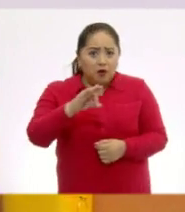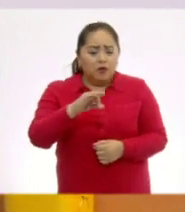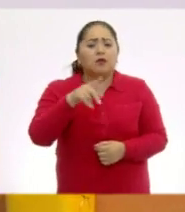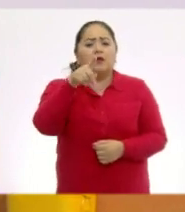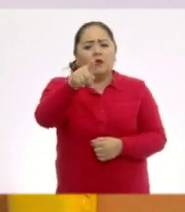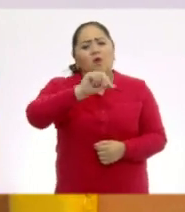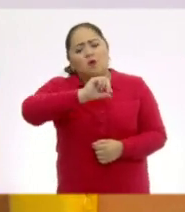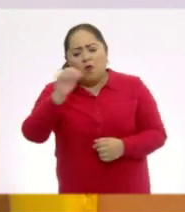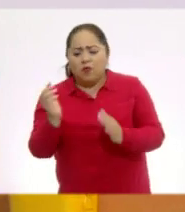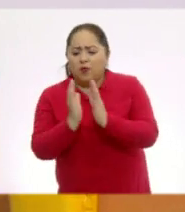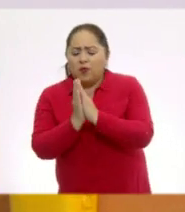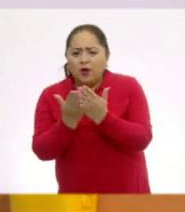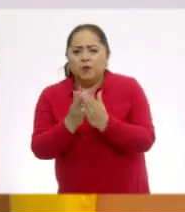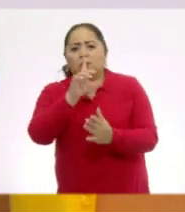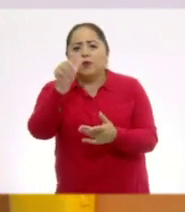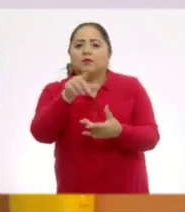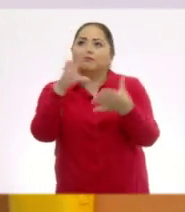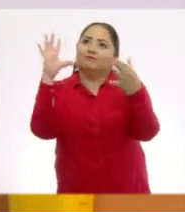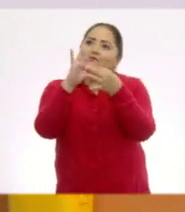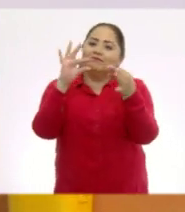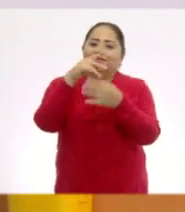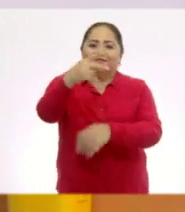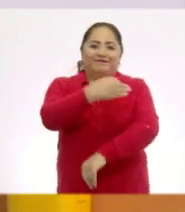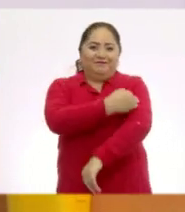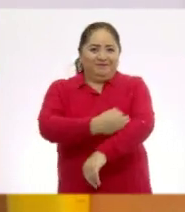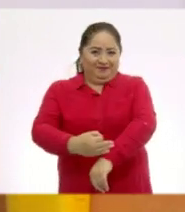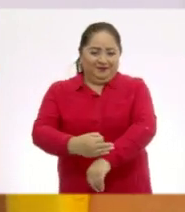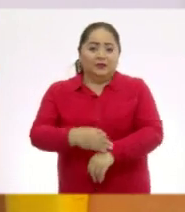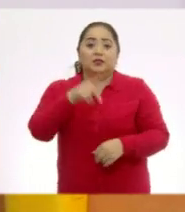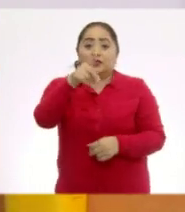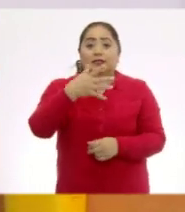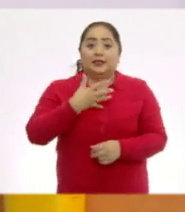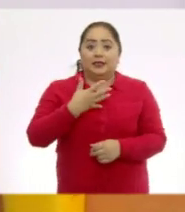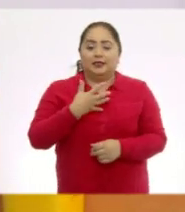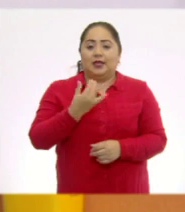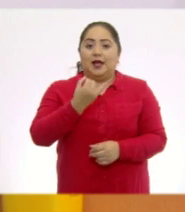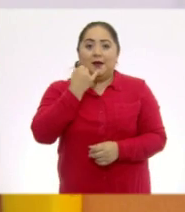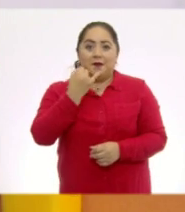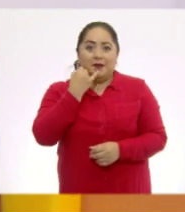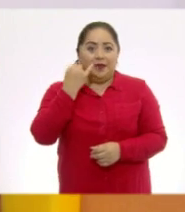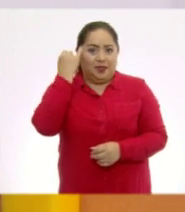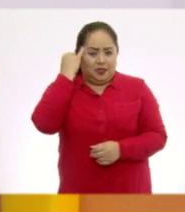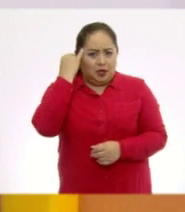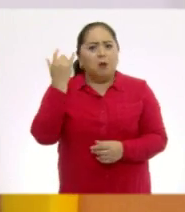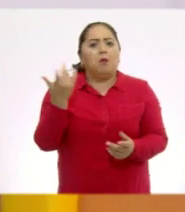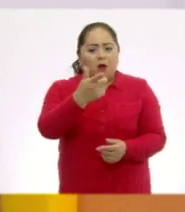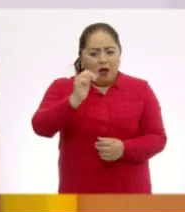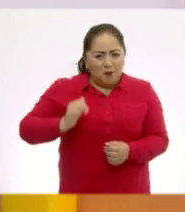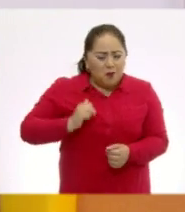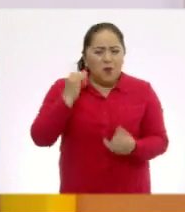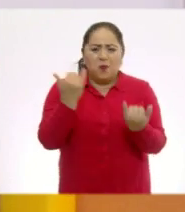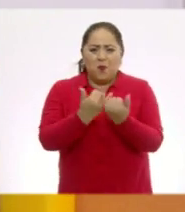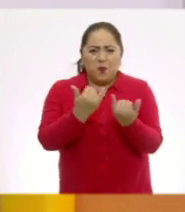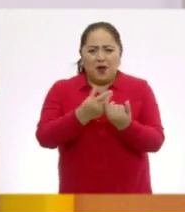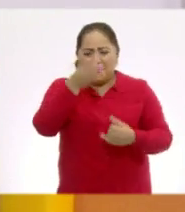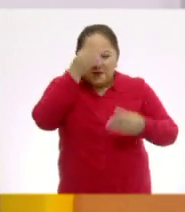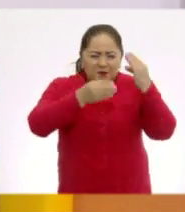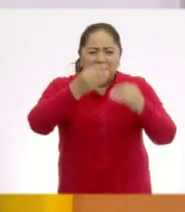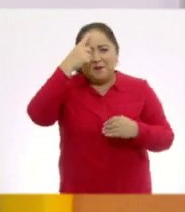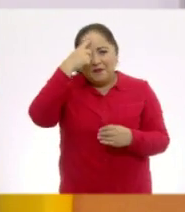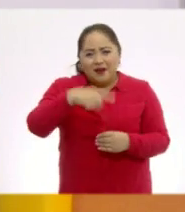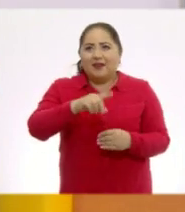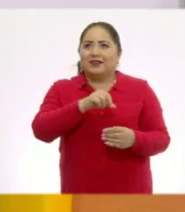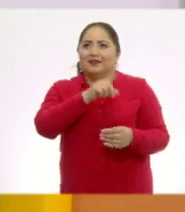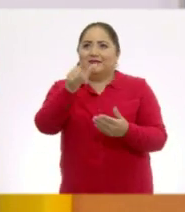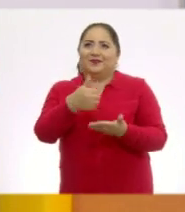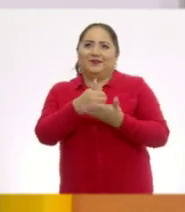Dibújenla. Y comenta el tema del día de hoy con tu familia. Si tienes la fortuna de hablar una lengua indígena, aprovecha también este momento para